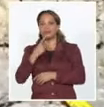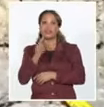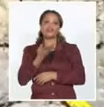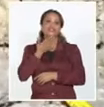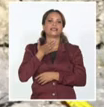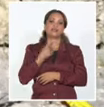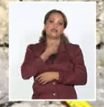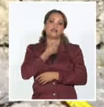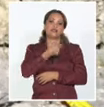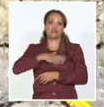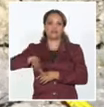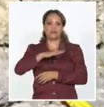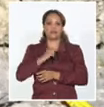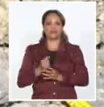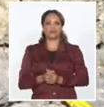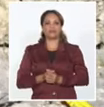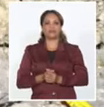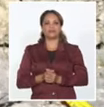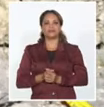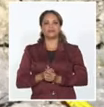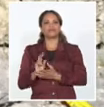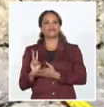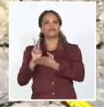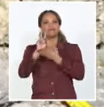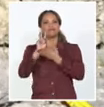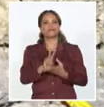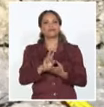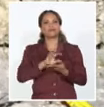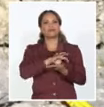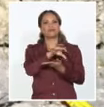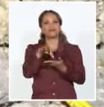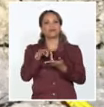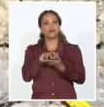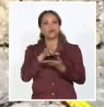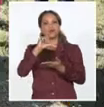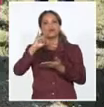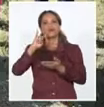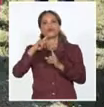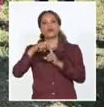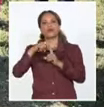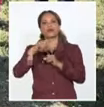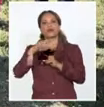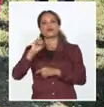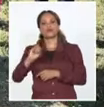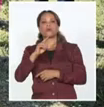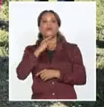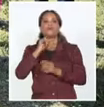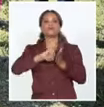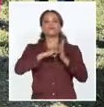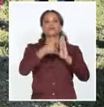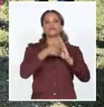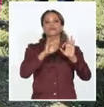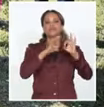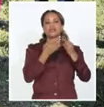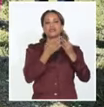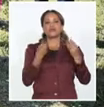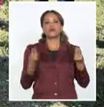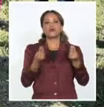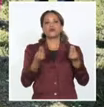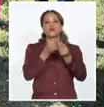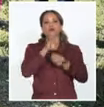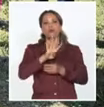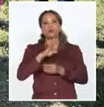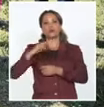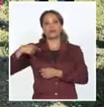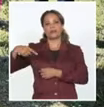pobladores. El mandatario también visitó la finca Los Cueto, un proyecto familiar que une a cuatro generaciones y donde el